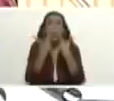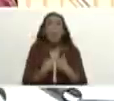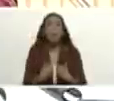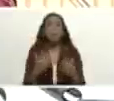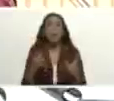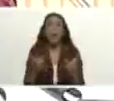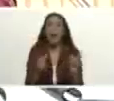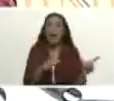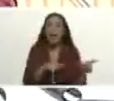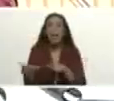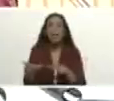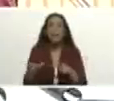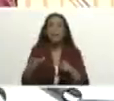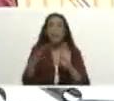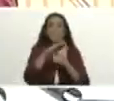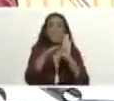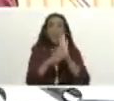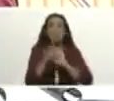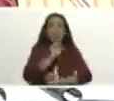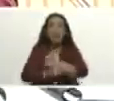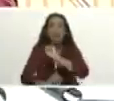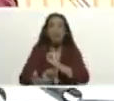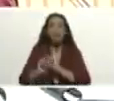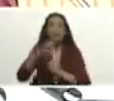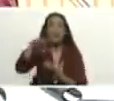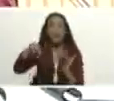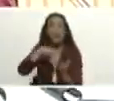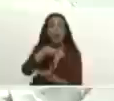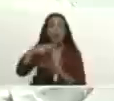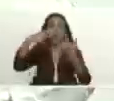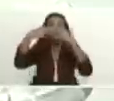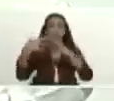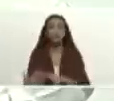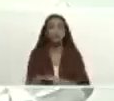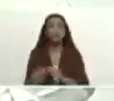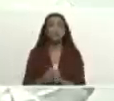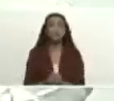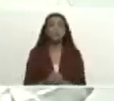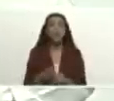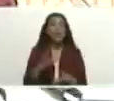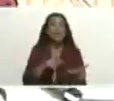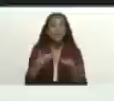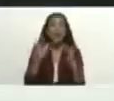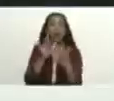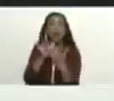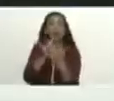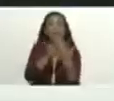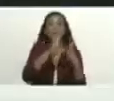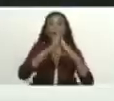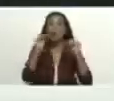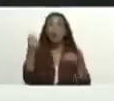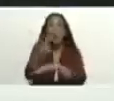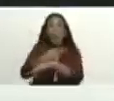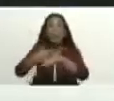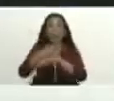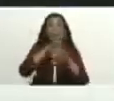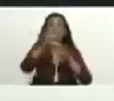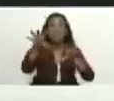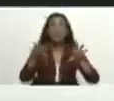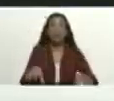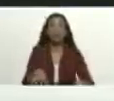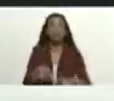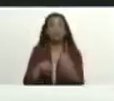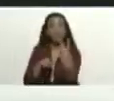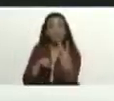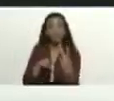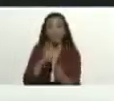activación de todas las medidas preventivas y a la vez que podamos conectarnos con todos los gobernadores. Por eso vamos a hacer un